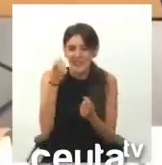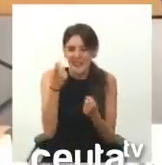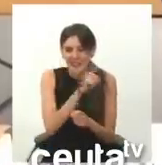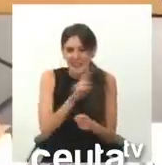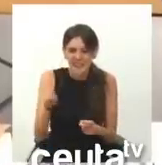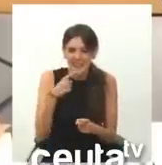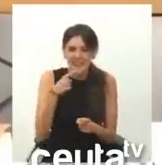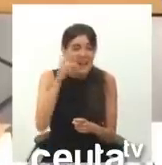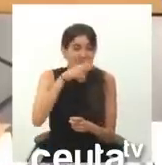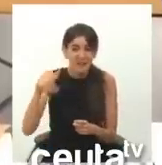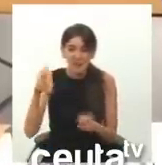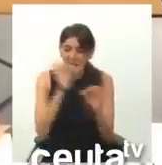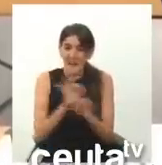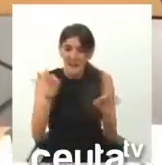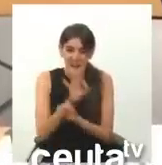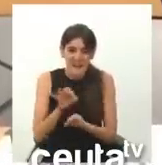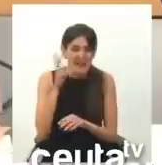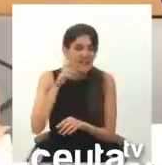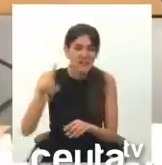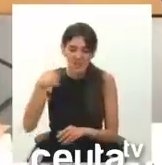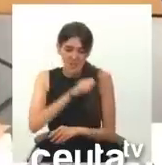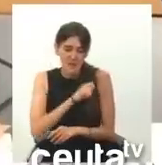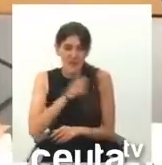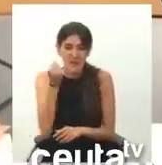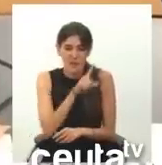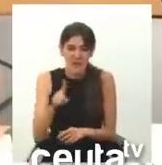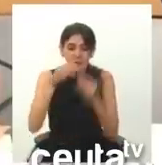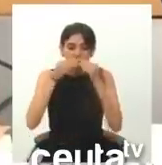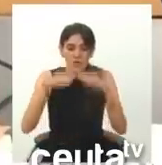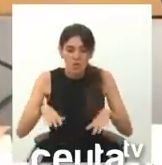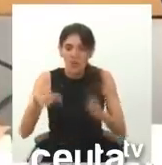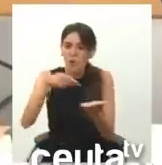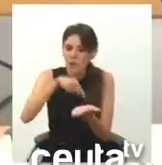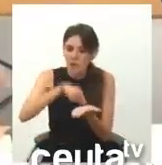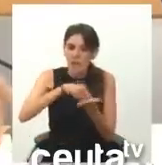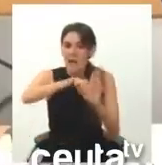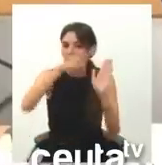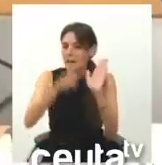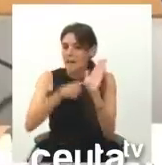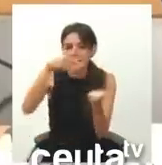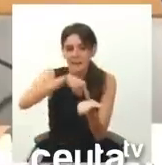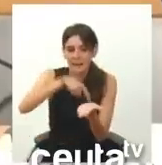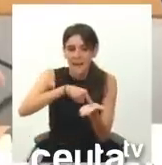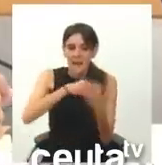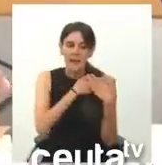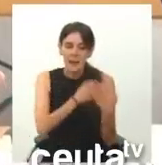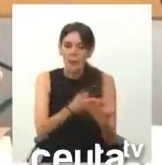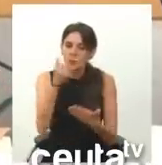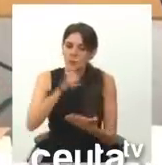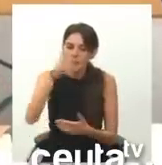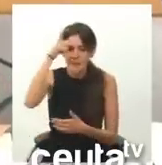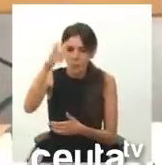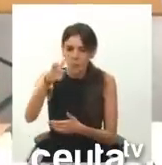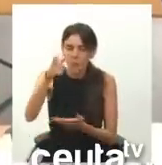que se le reconozca, nadie reconozca su españolidad. Lo dice la historia, lo dicen las leyes y lo dice la voluntad de este